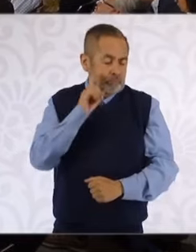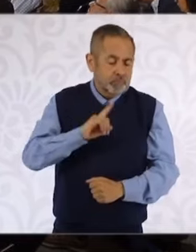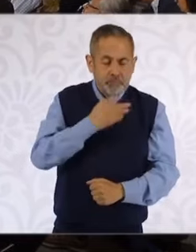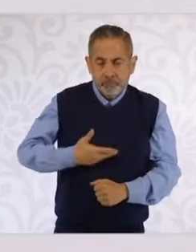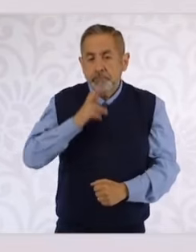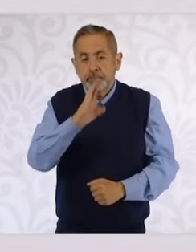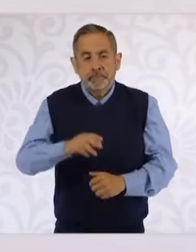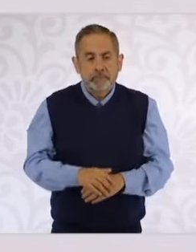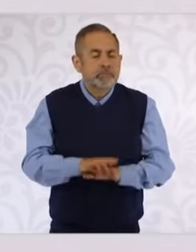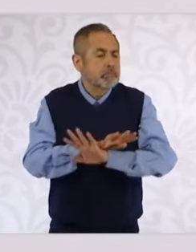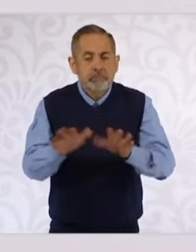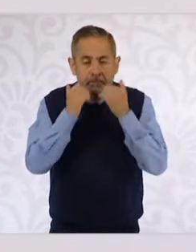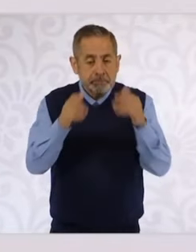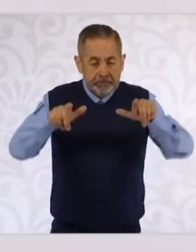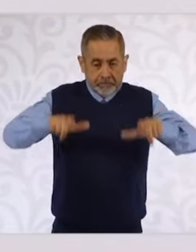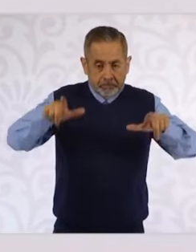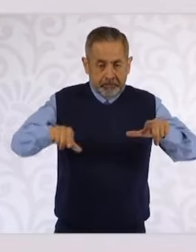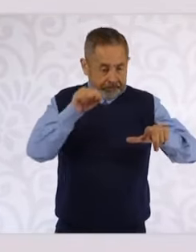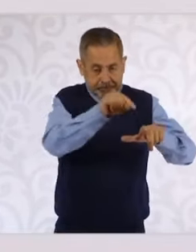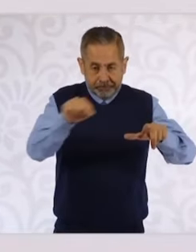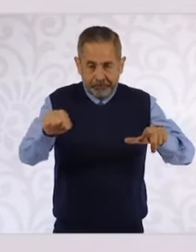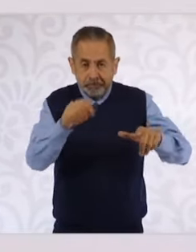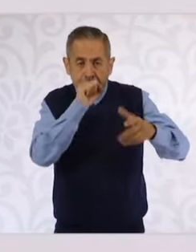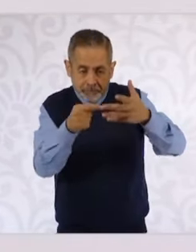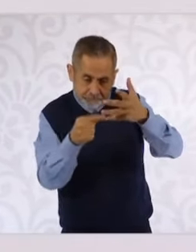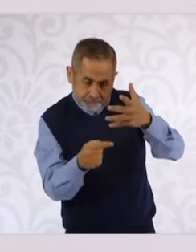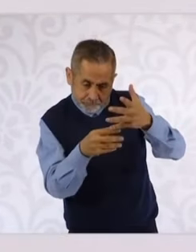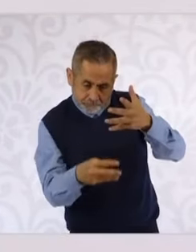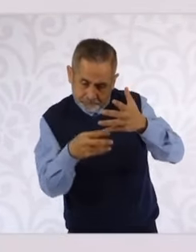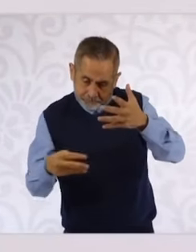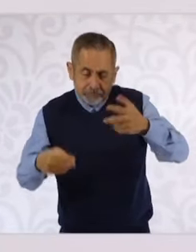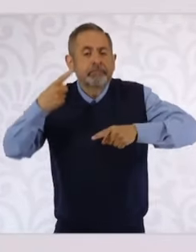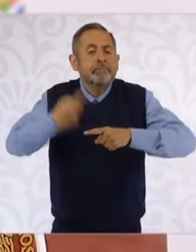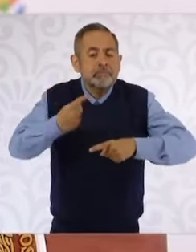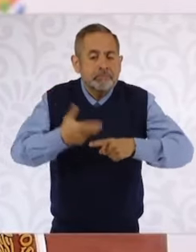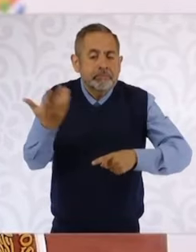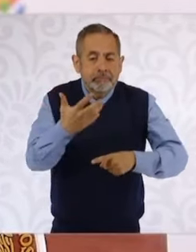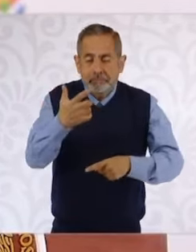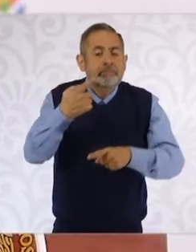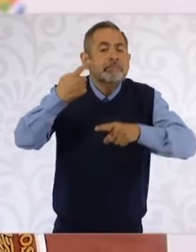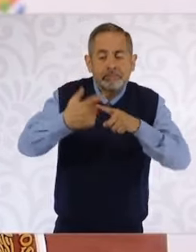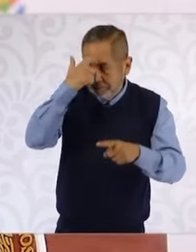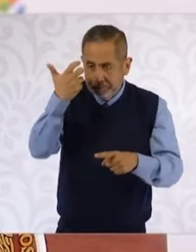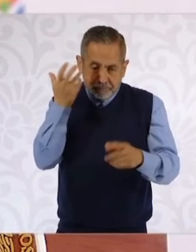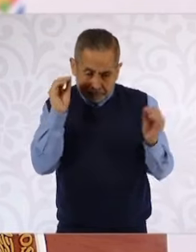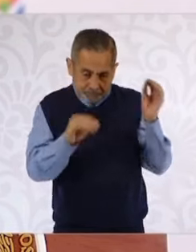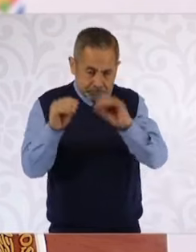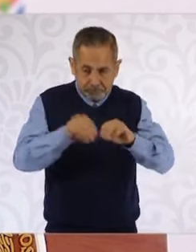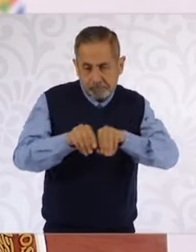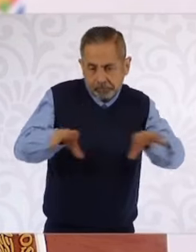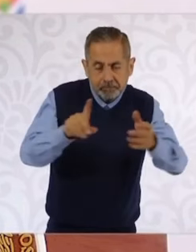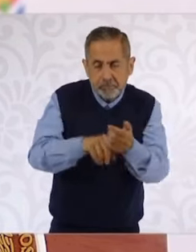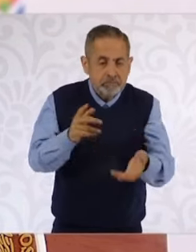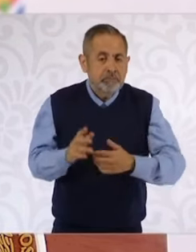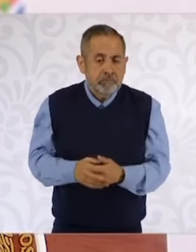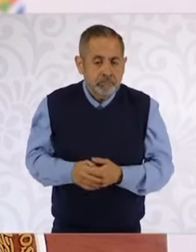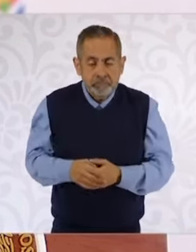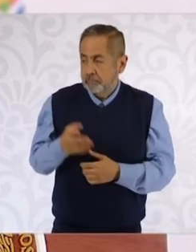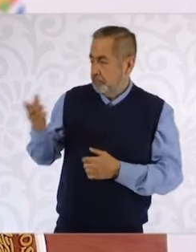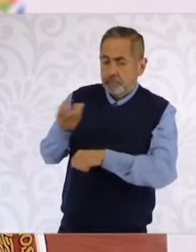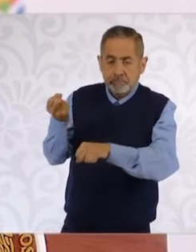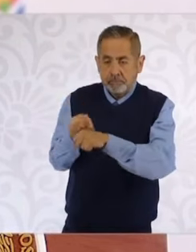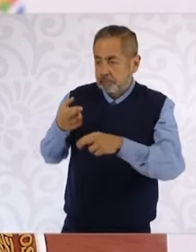información tiene que tener las fuentes de información. Las fuentes de información con las que cuenta el